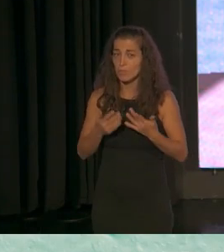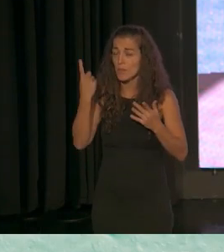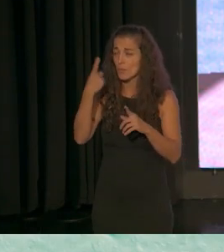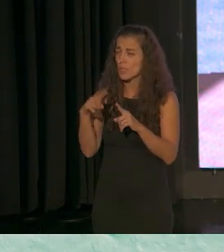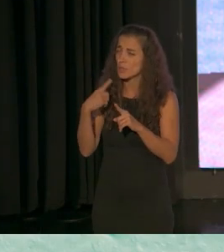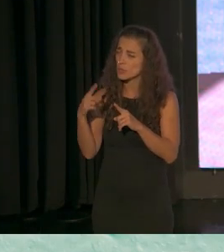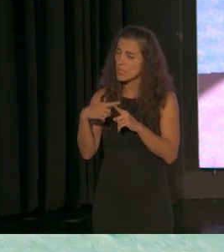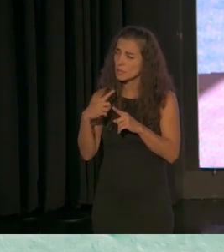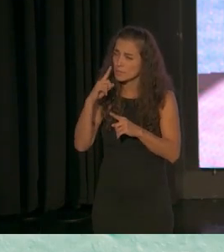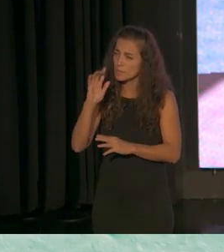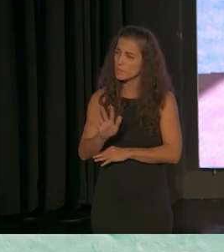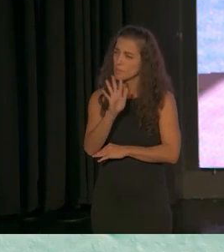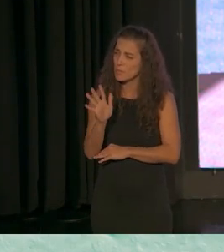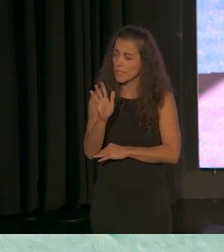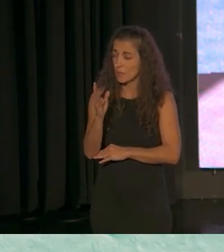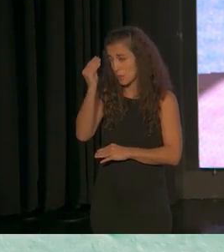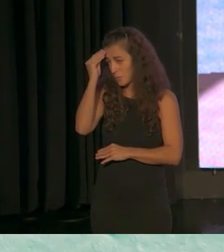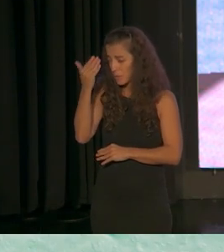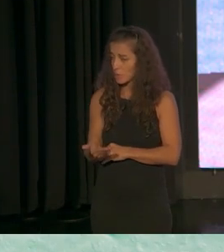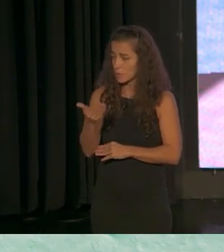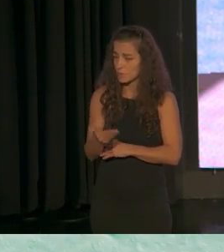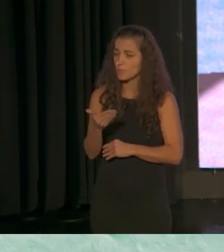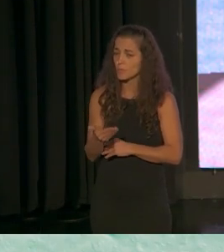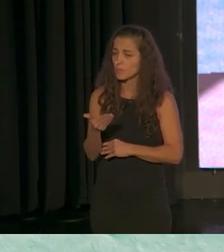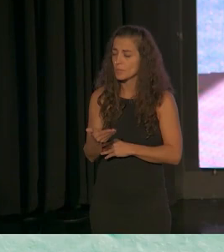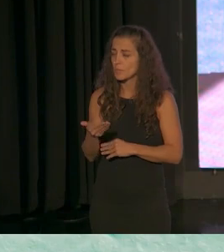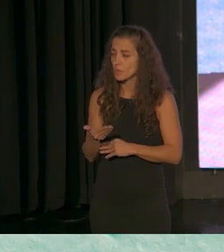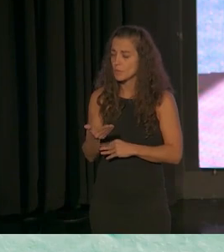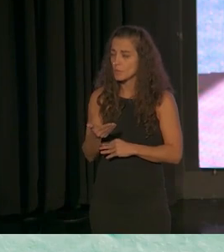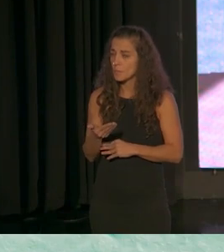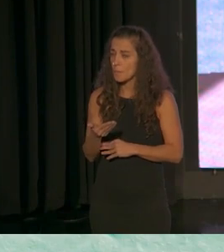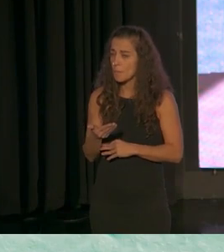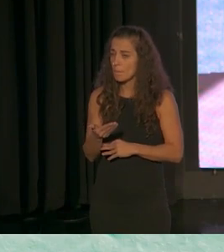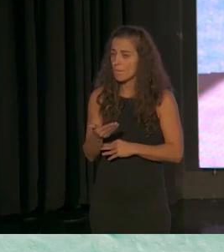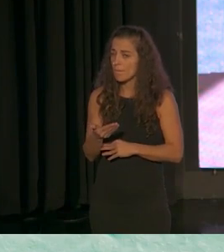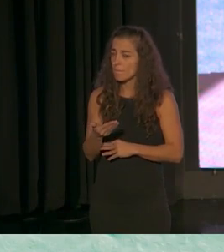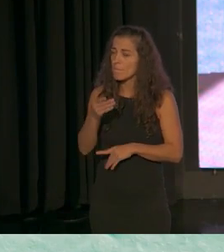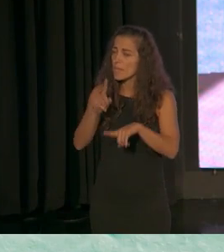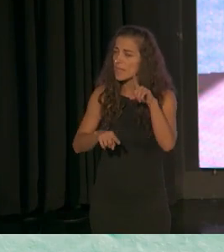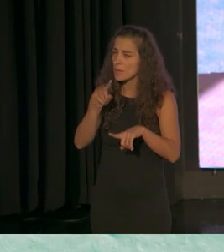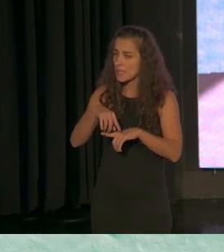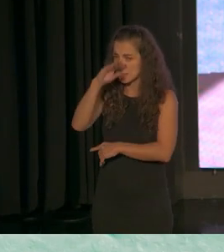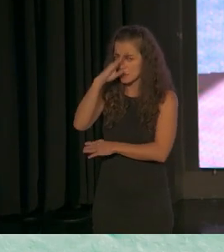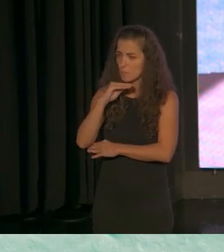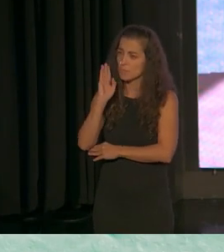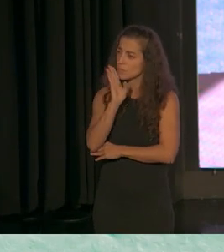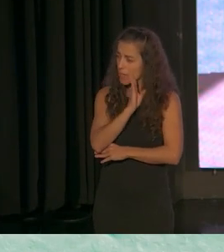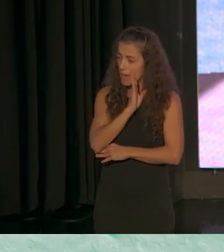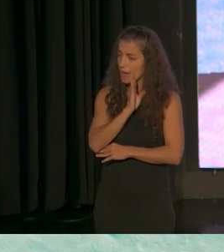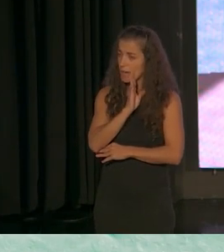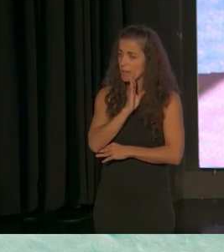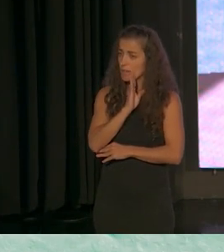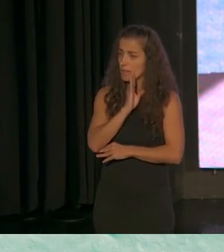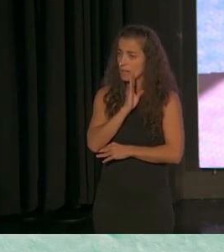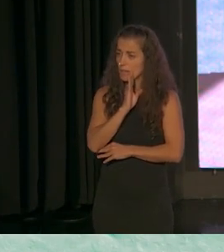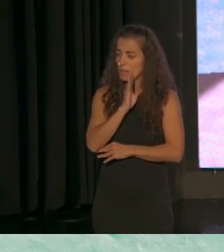me parece importante señalar es decir a veces cuando los padres se plantean el perfil profesional a